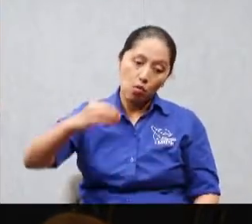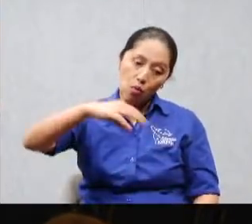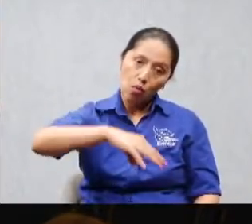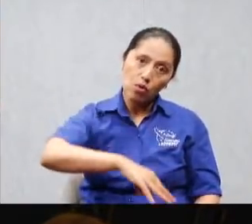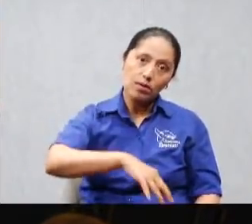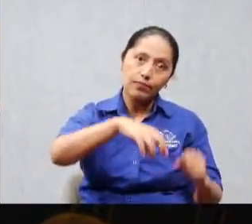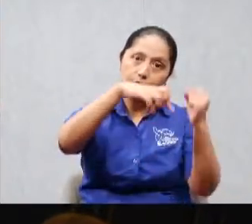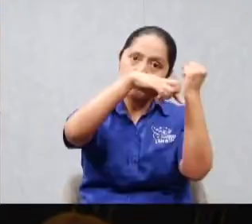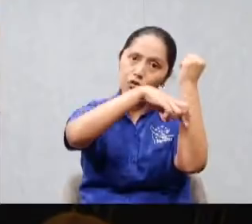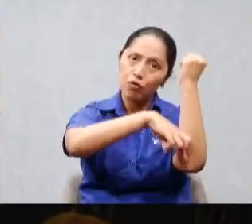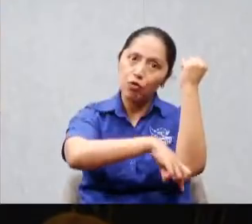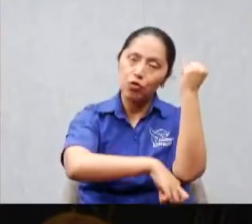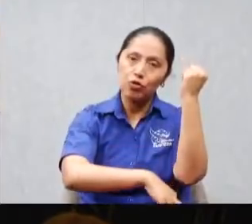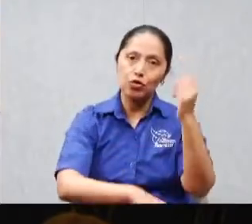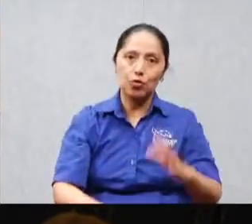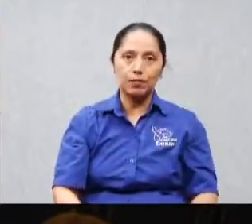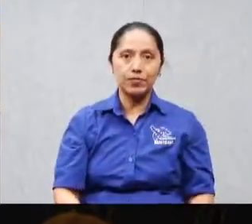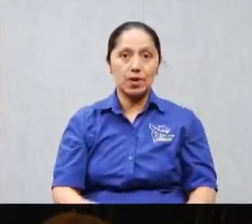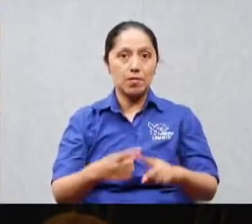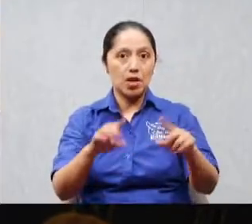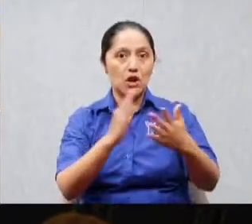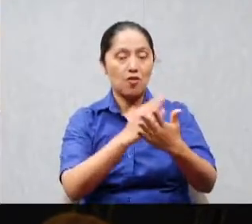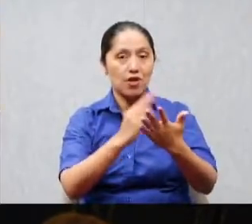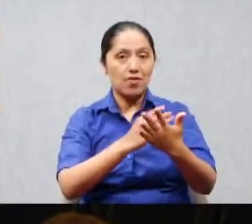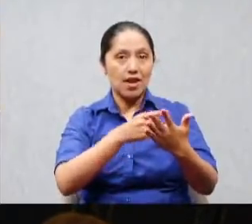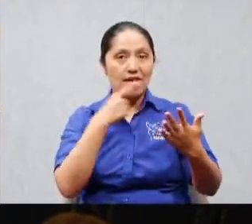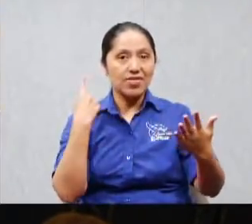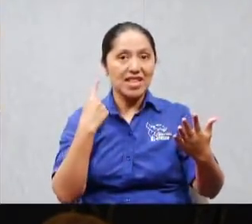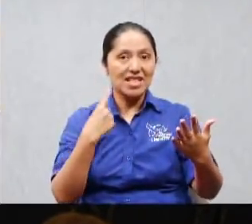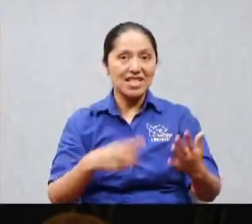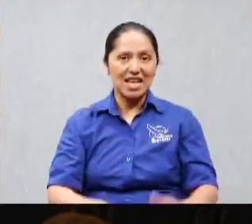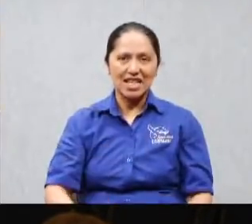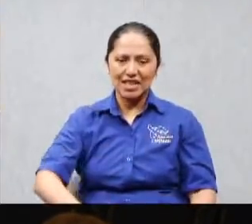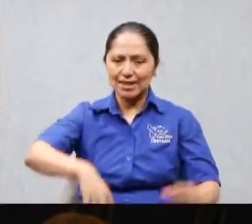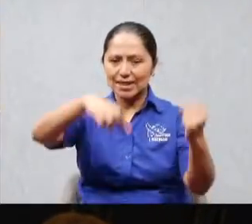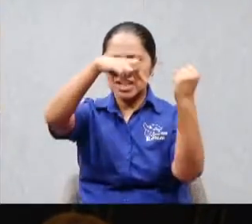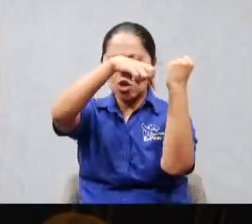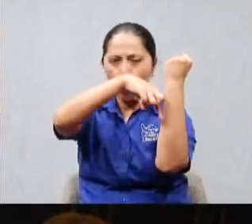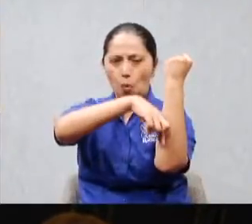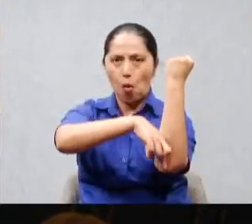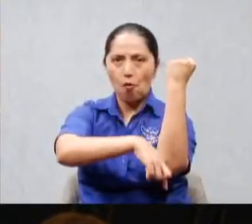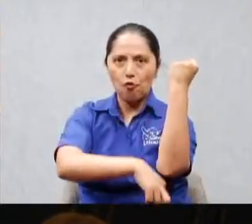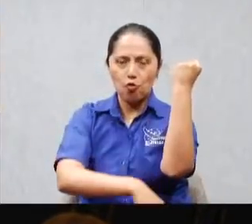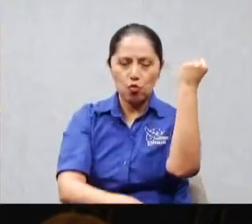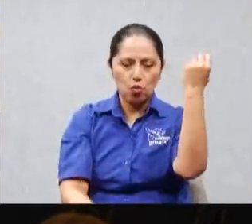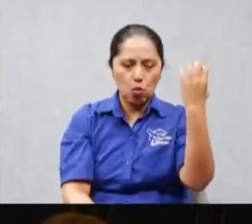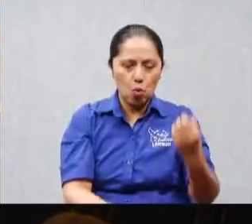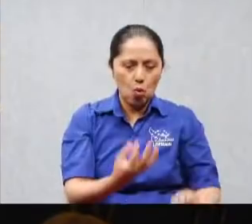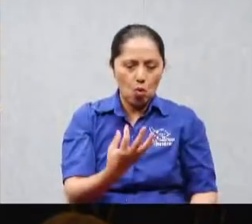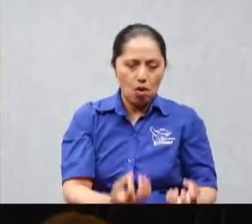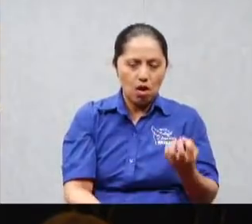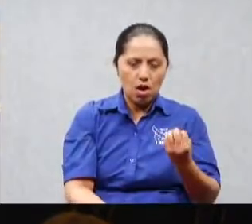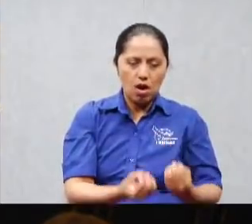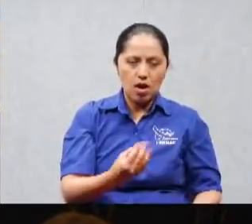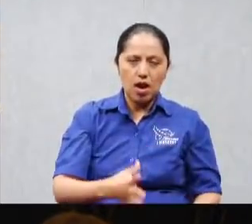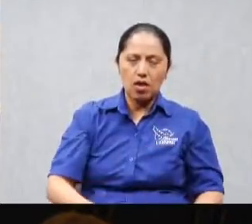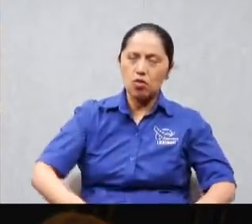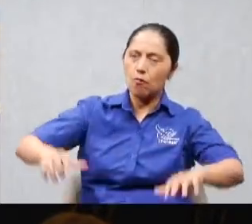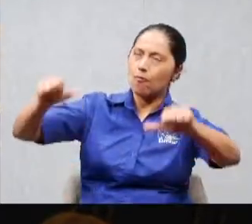pero en el capítulo dos dice desde el fondo del infierno clamé a Jehová